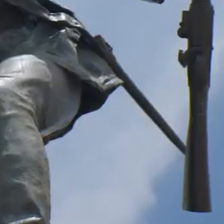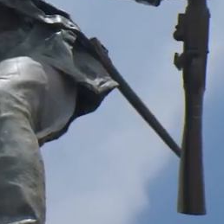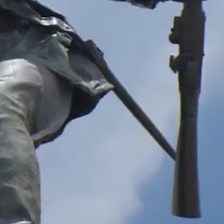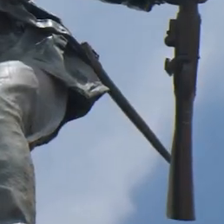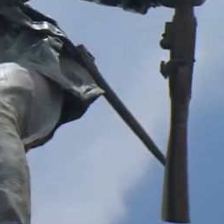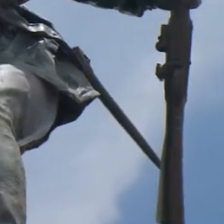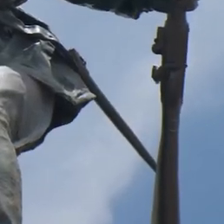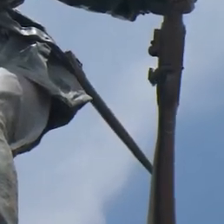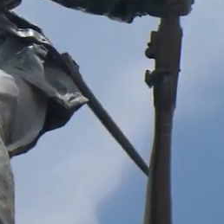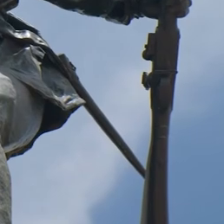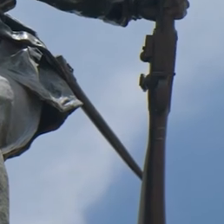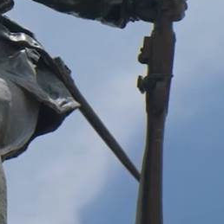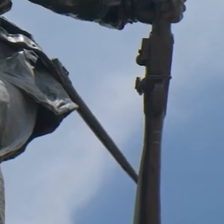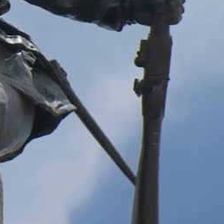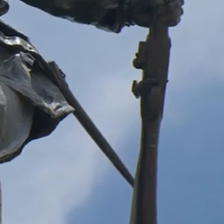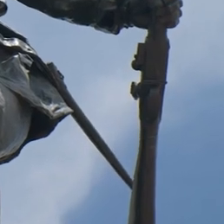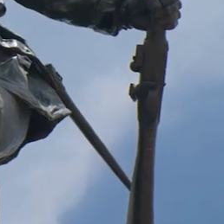¡Gracias por ver video!